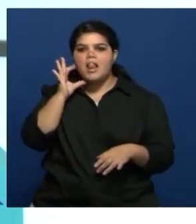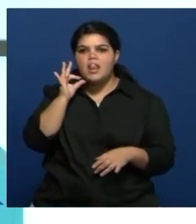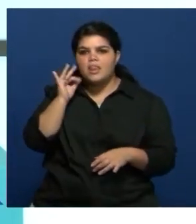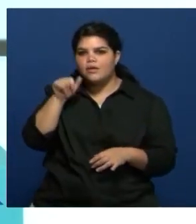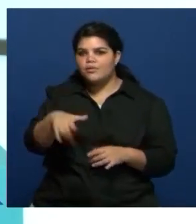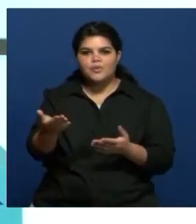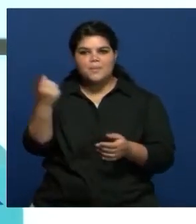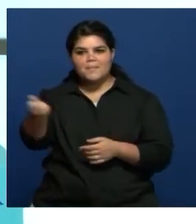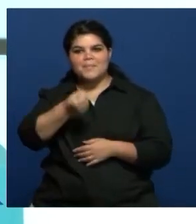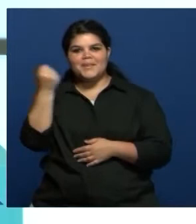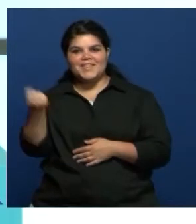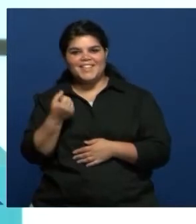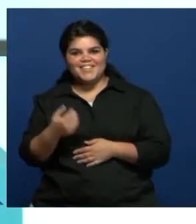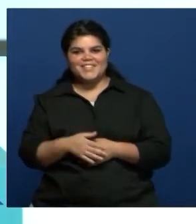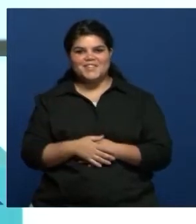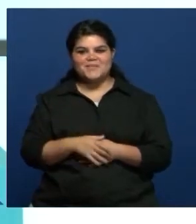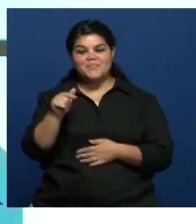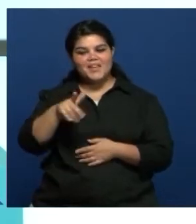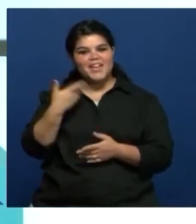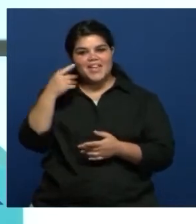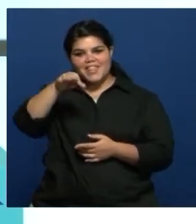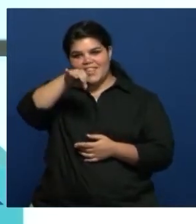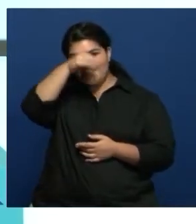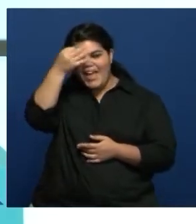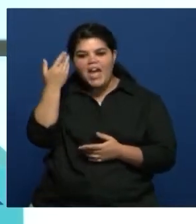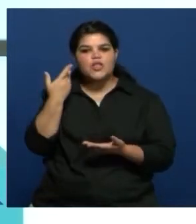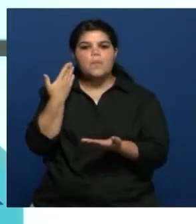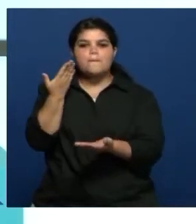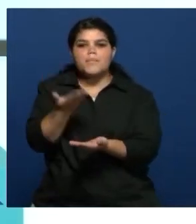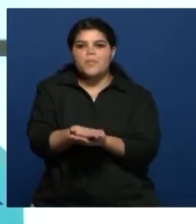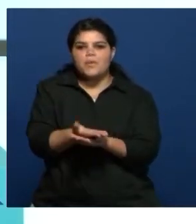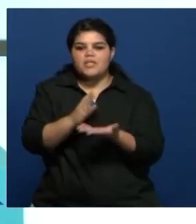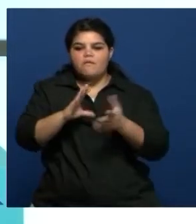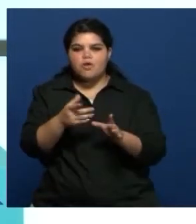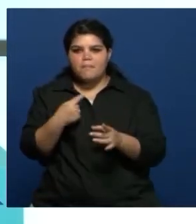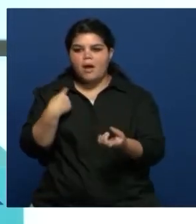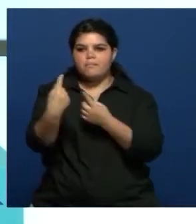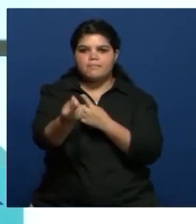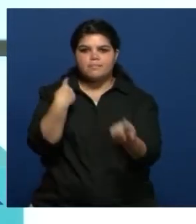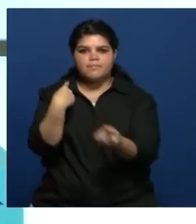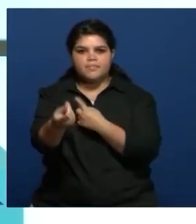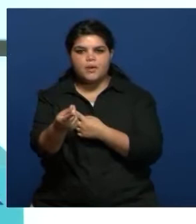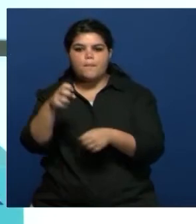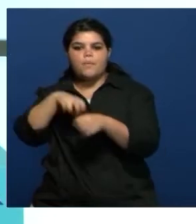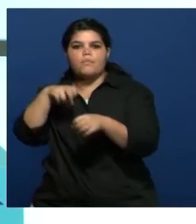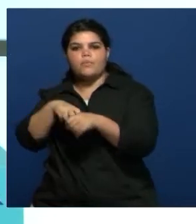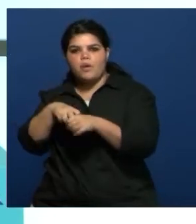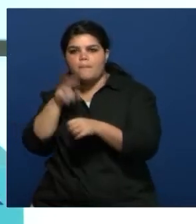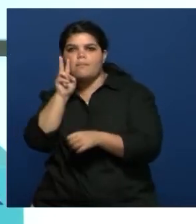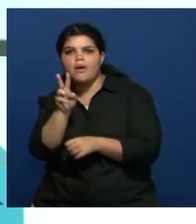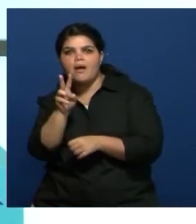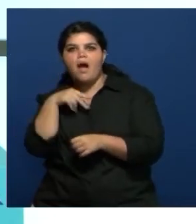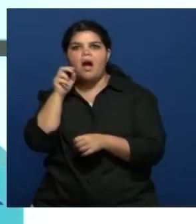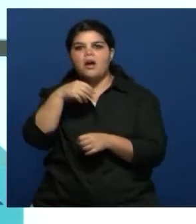y nada, y que se proponga cierta dinámica de poder entrar y salir, tomarte una birra, ver un rato